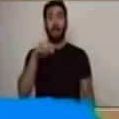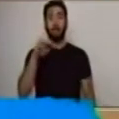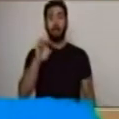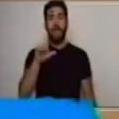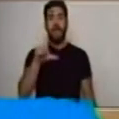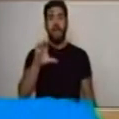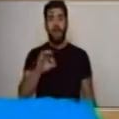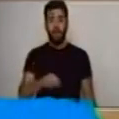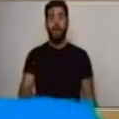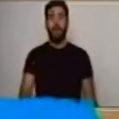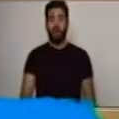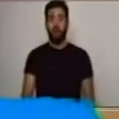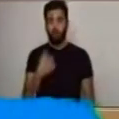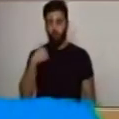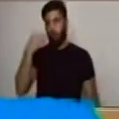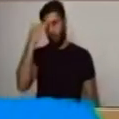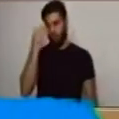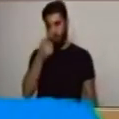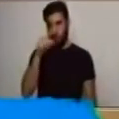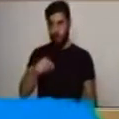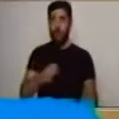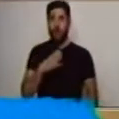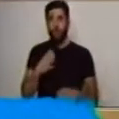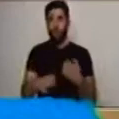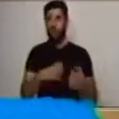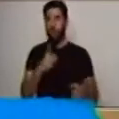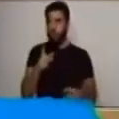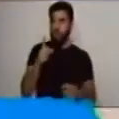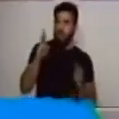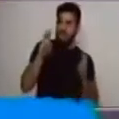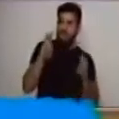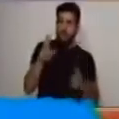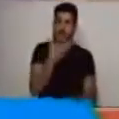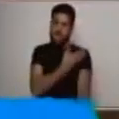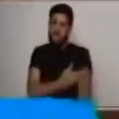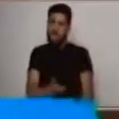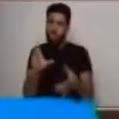Sé que estás muy emocionado por escuchar esta historia.